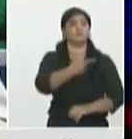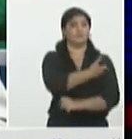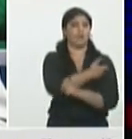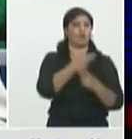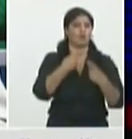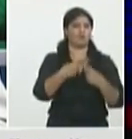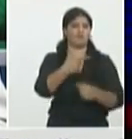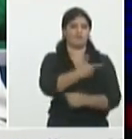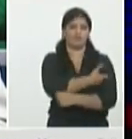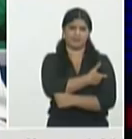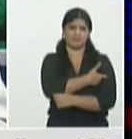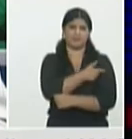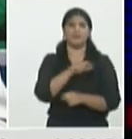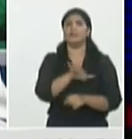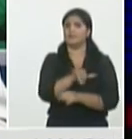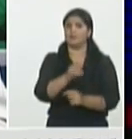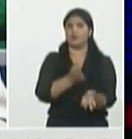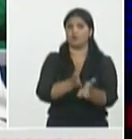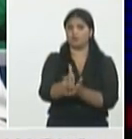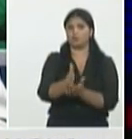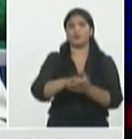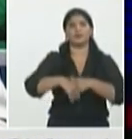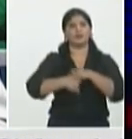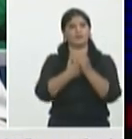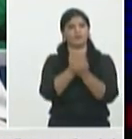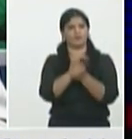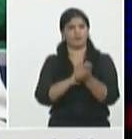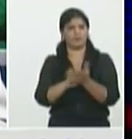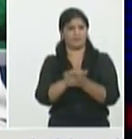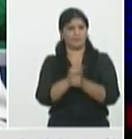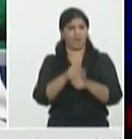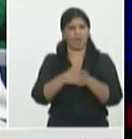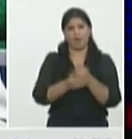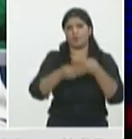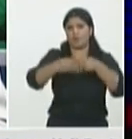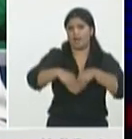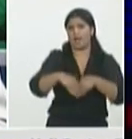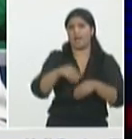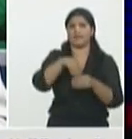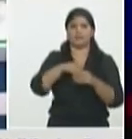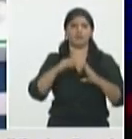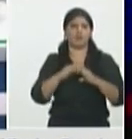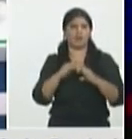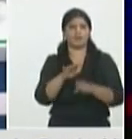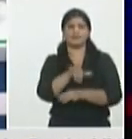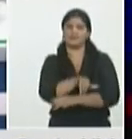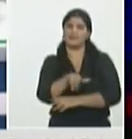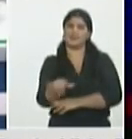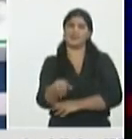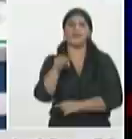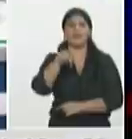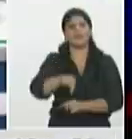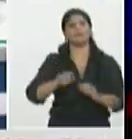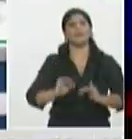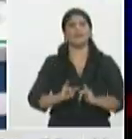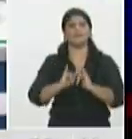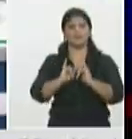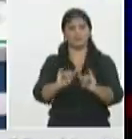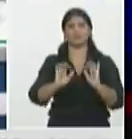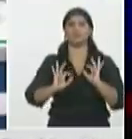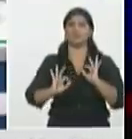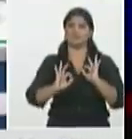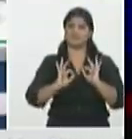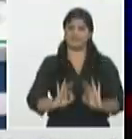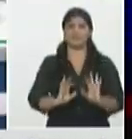realmente nos van a ayudar a controlar la situación que tenemos en estos momentos y con este mensaje siempre de prevención doctor